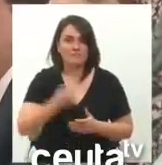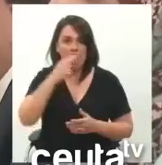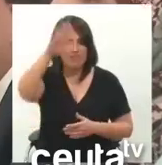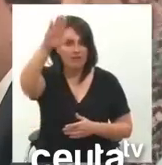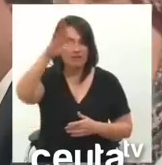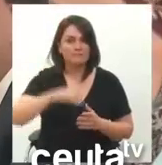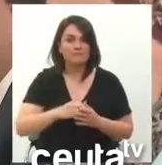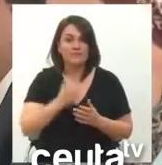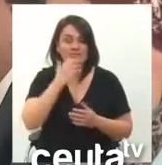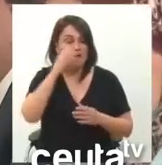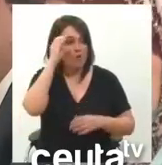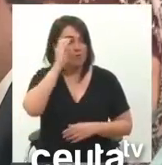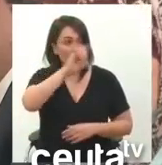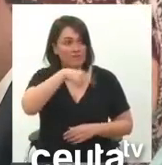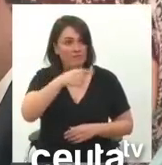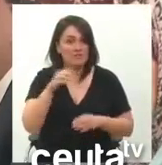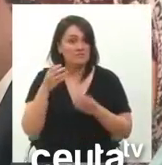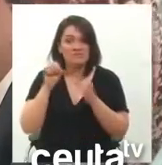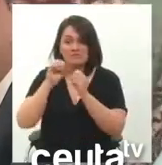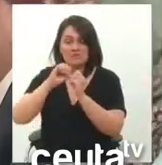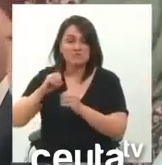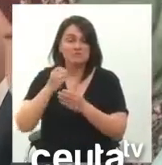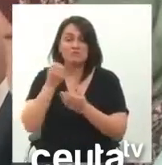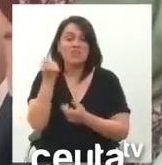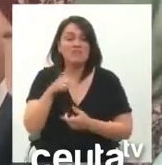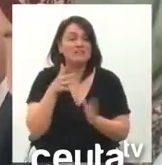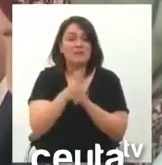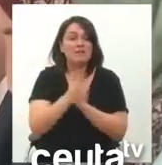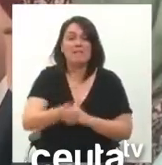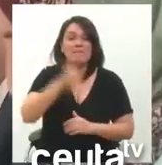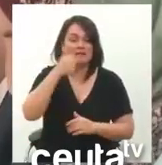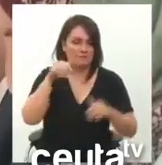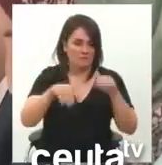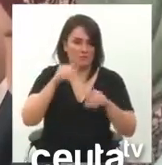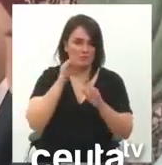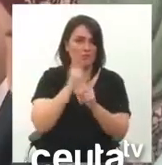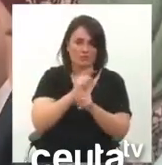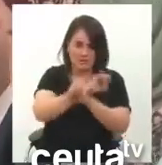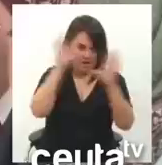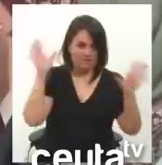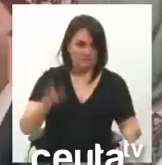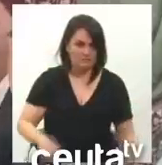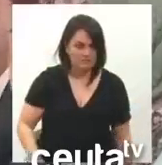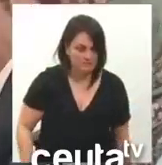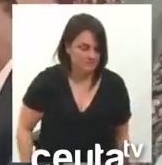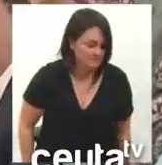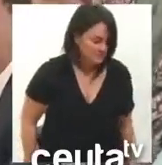me sobran los argumentos. Muchísimas gracias, presidente. El voto va a ser evidentemente en contra. Gracias, señora Mustafa.